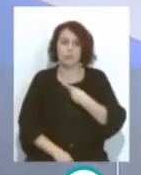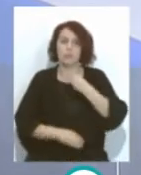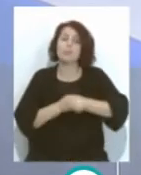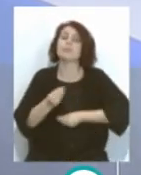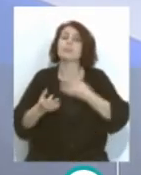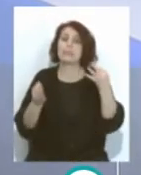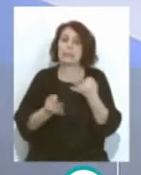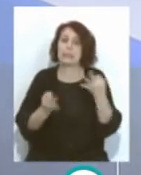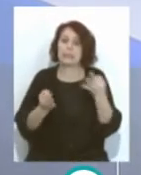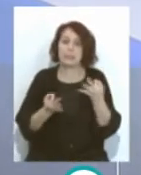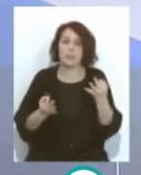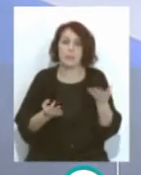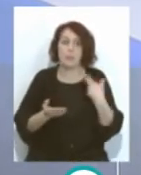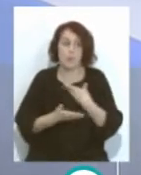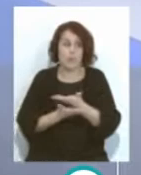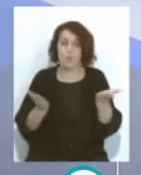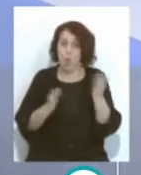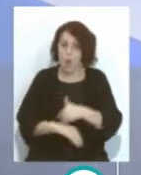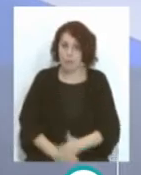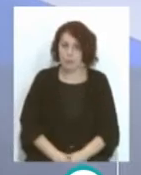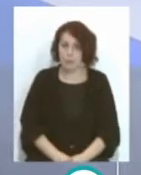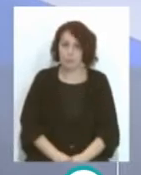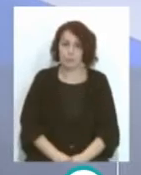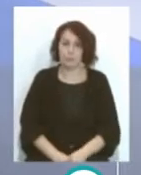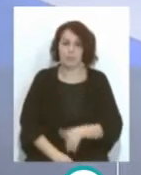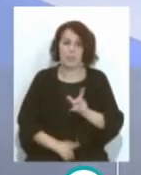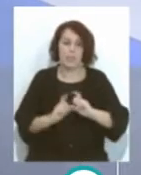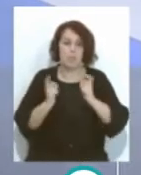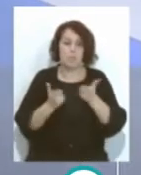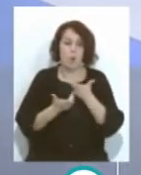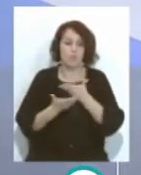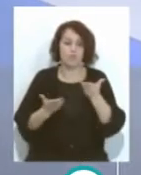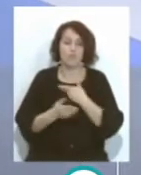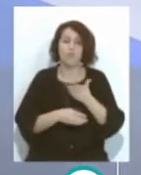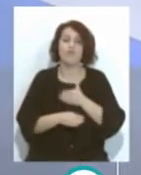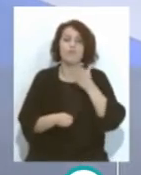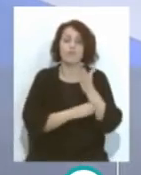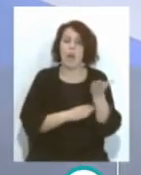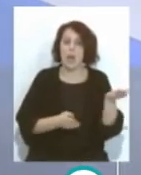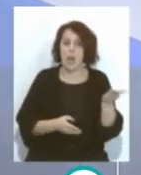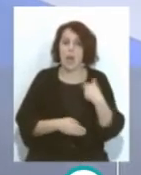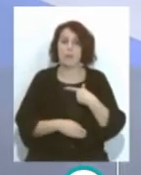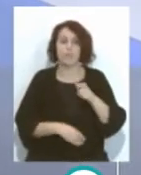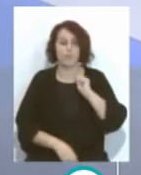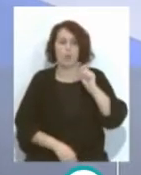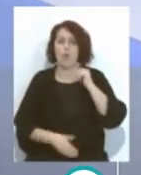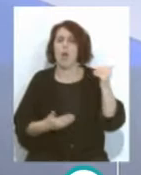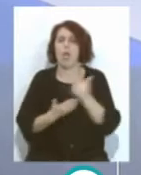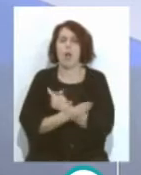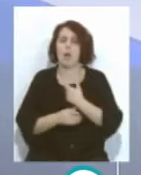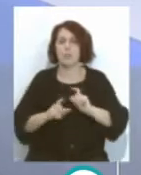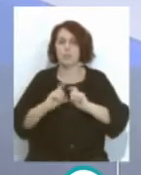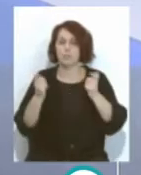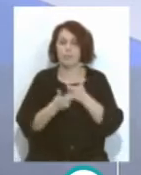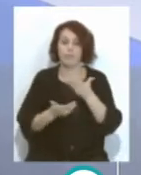que no hubiera confianza Y venía cualquier equipo Iba a San Mamet Y puntuaba Y cualquier equipo